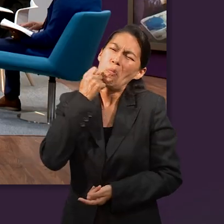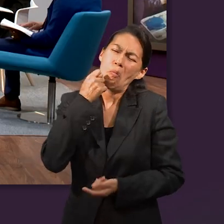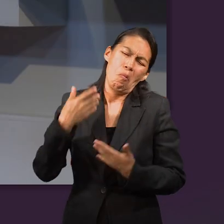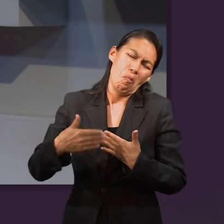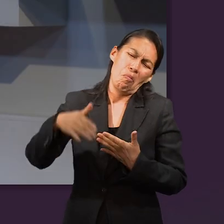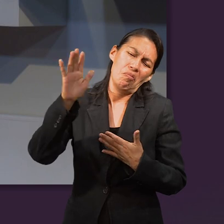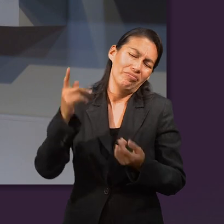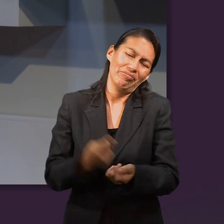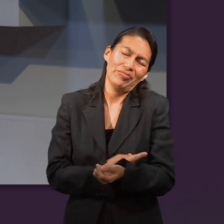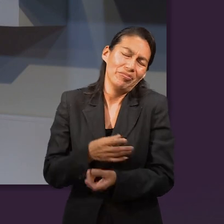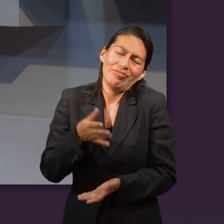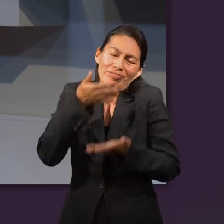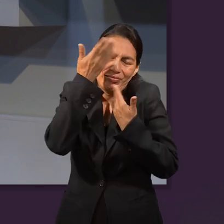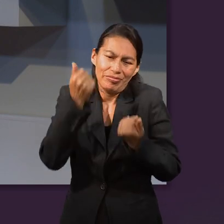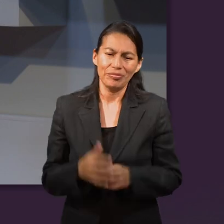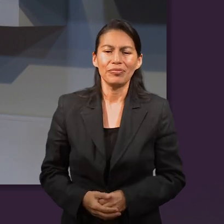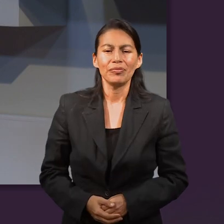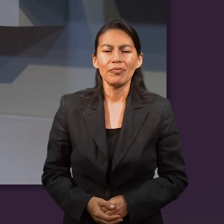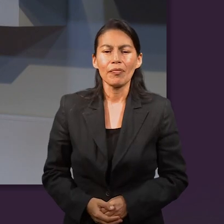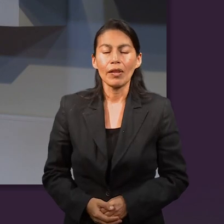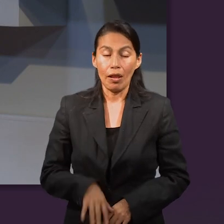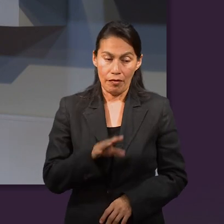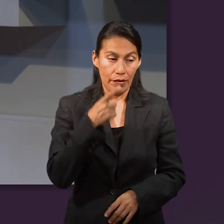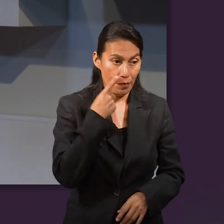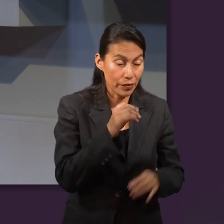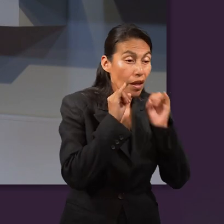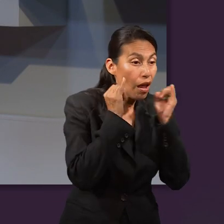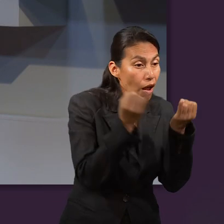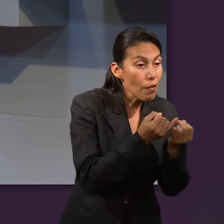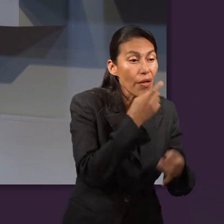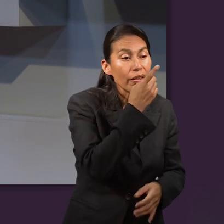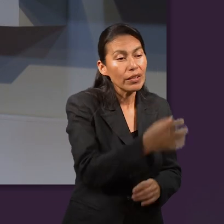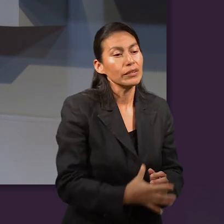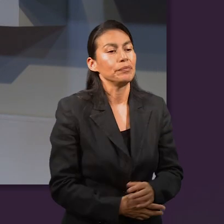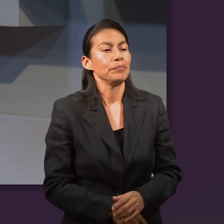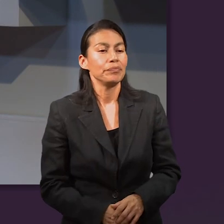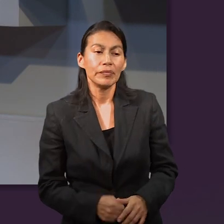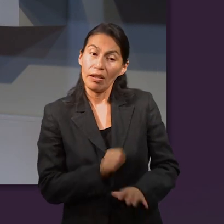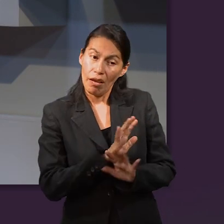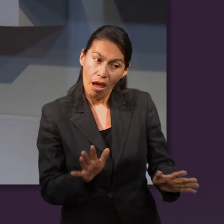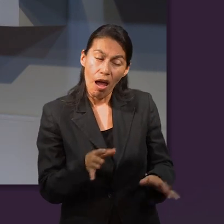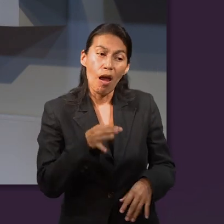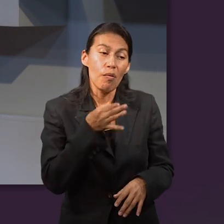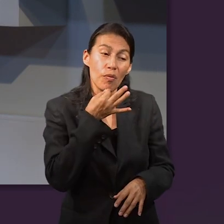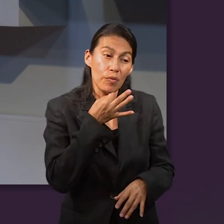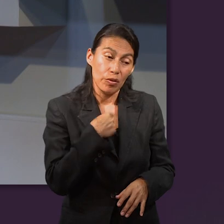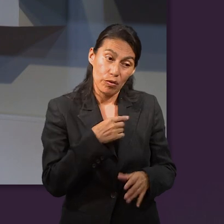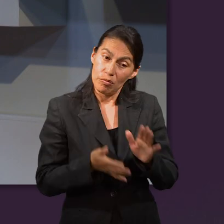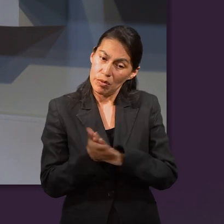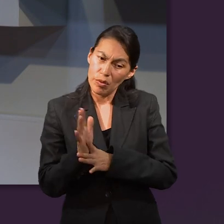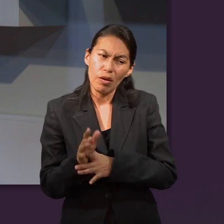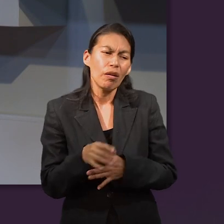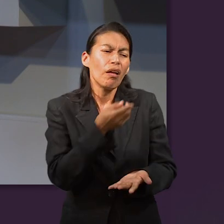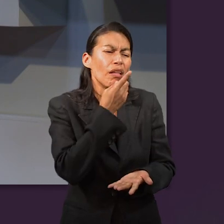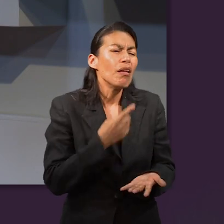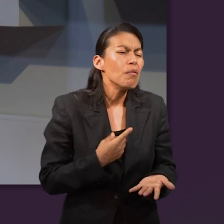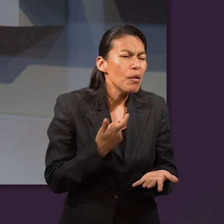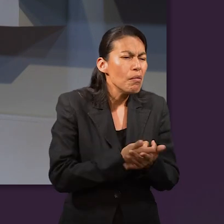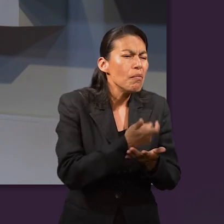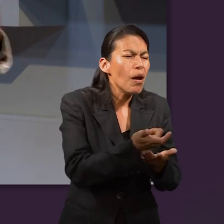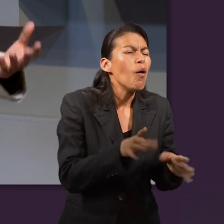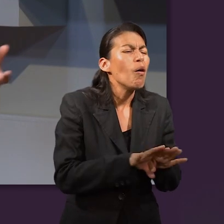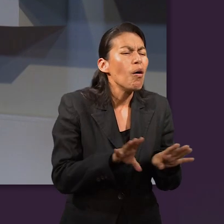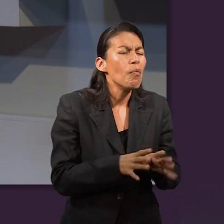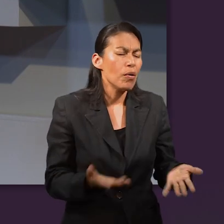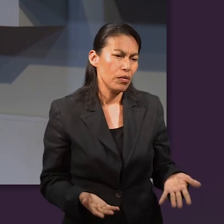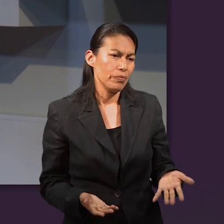importa lo que venga a continuación. Jacob le dice a Labán, bueno, ya es momento, recibe el llamado de Dios, ya es momento, dime cómo